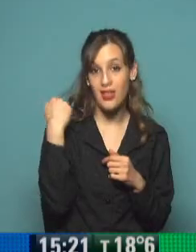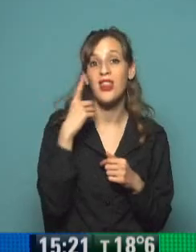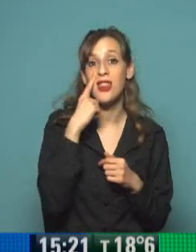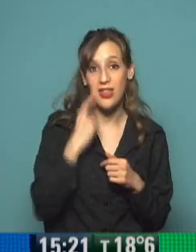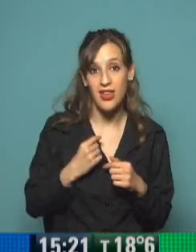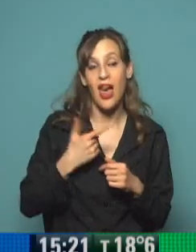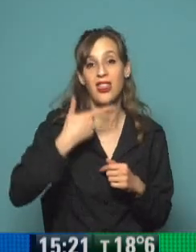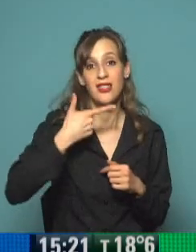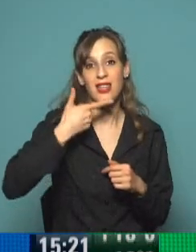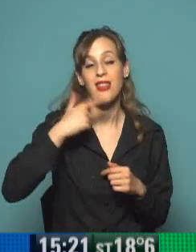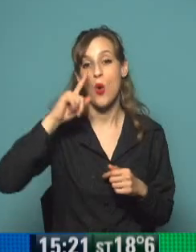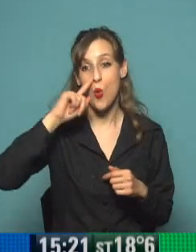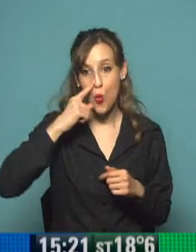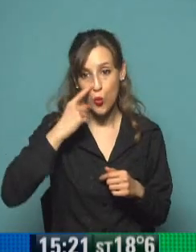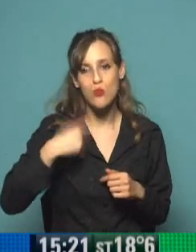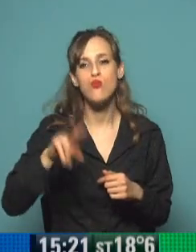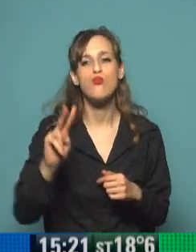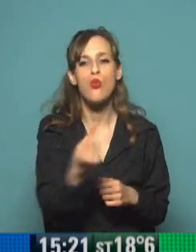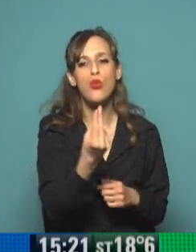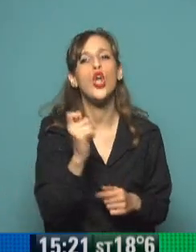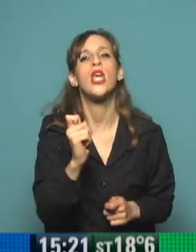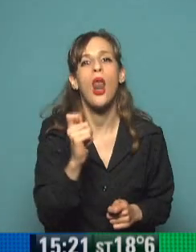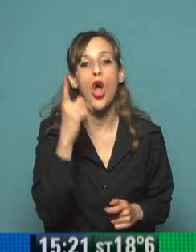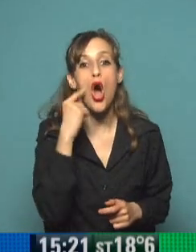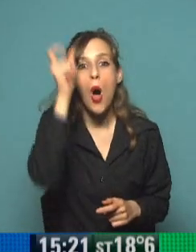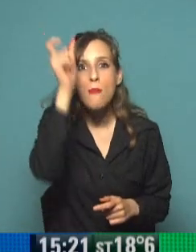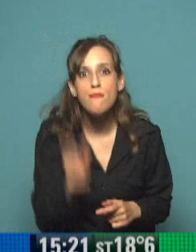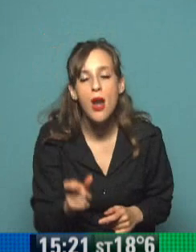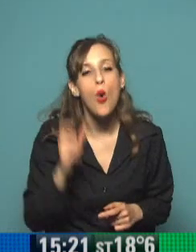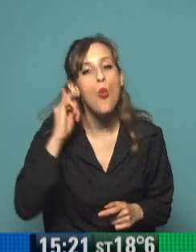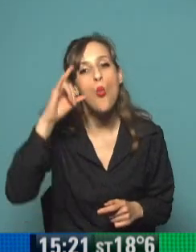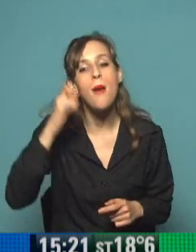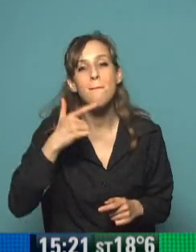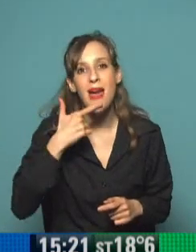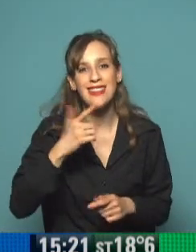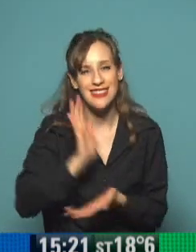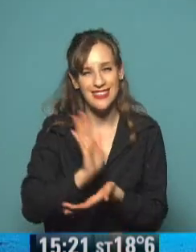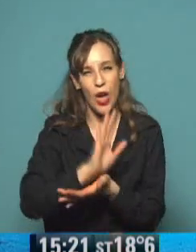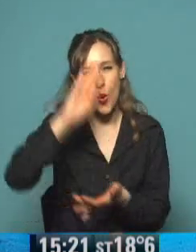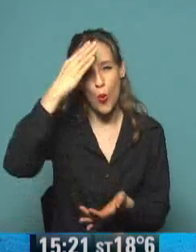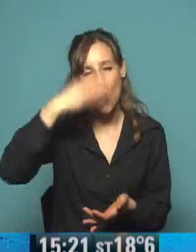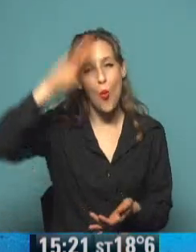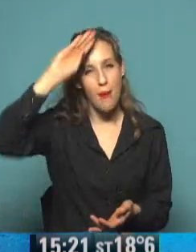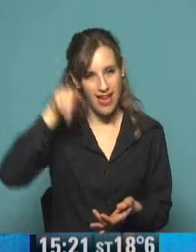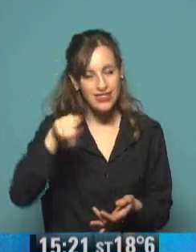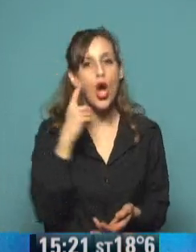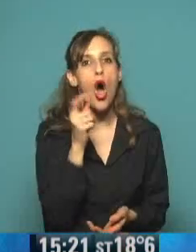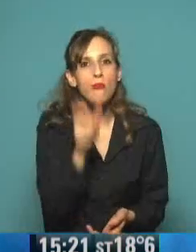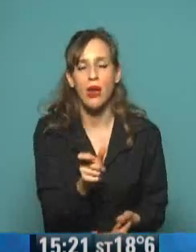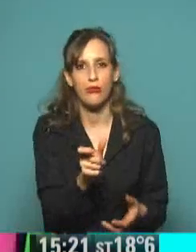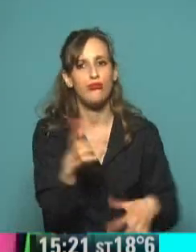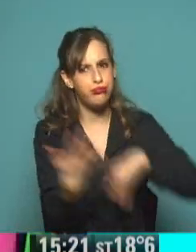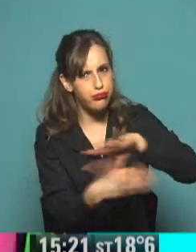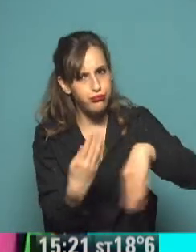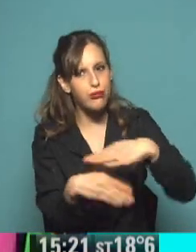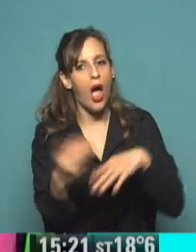1821, murió Martín Miguel de Güemes, que fue un revolucionario y que participó en las luchas por la independencia. Ayer algunos chicos y